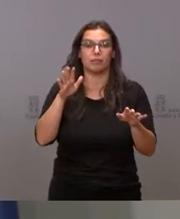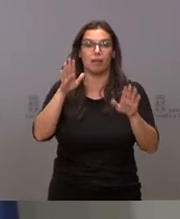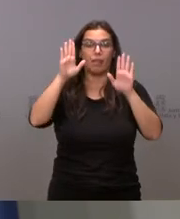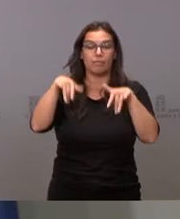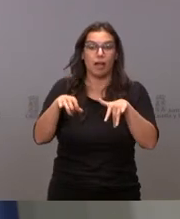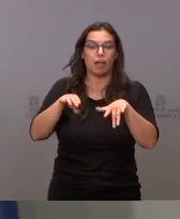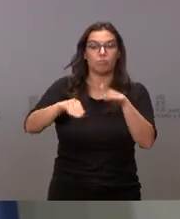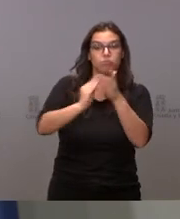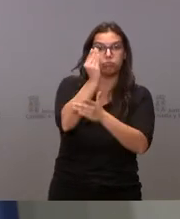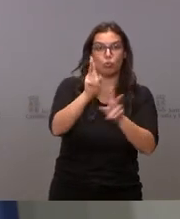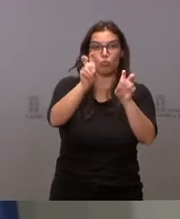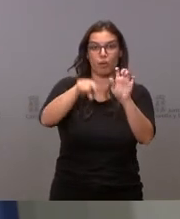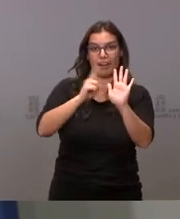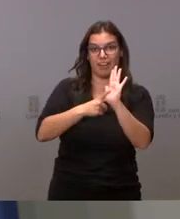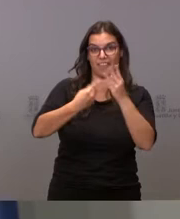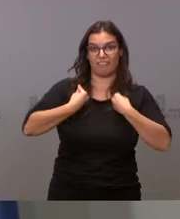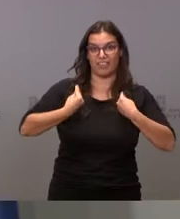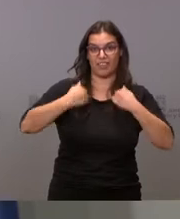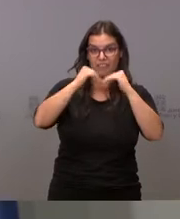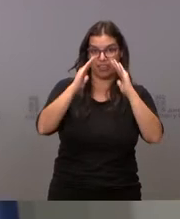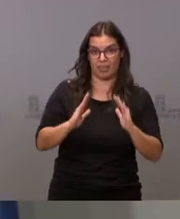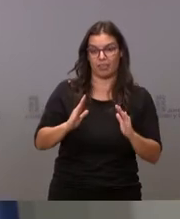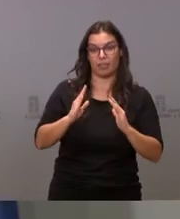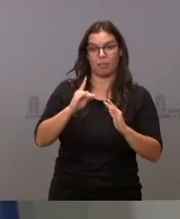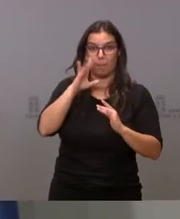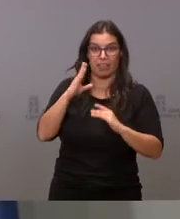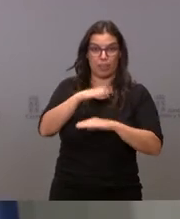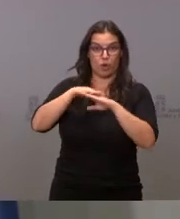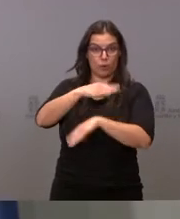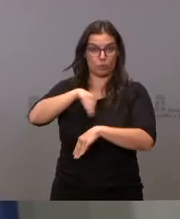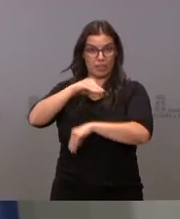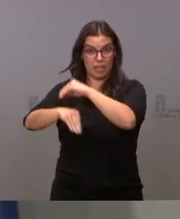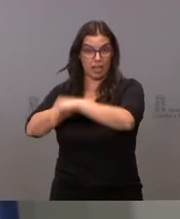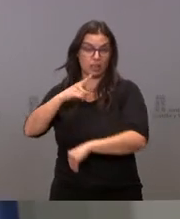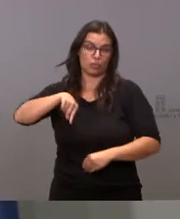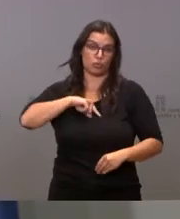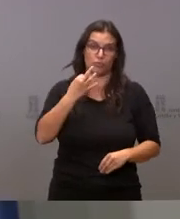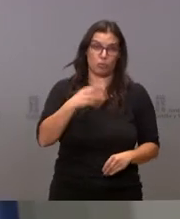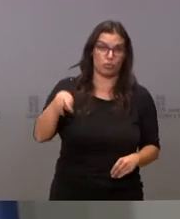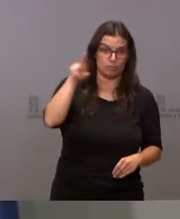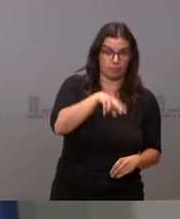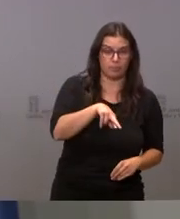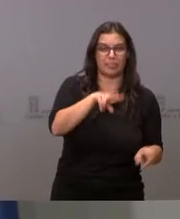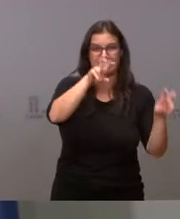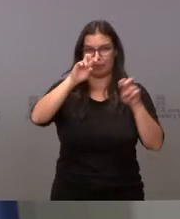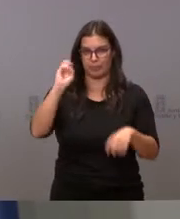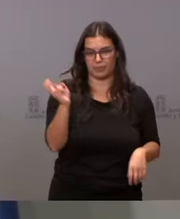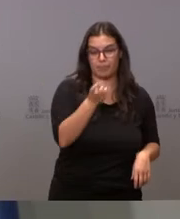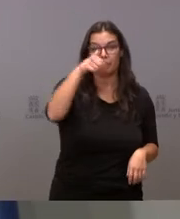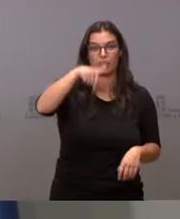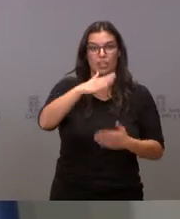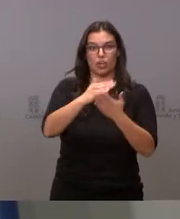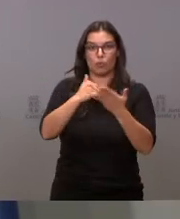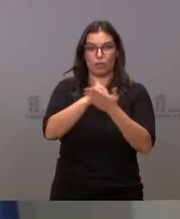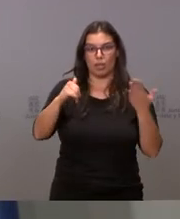vivienda por parte del Gobierno de España, tenemos que insistir en varias líneas. Esta comunidad respeta en primer